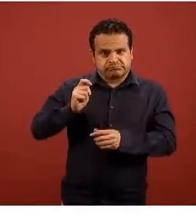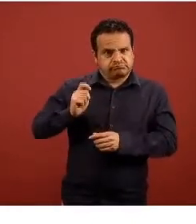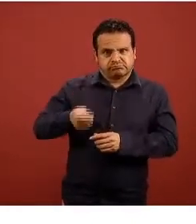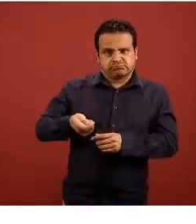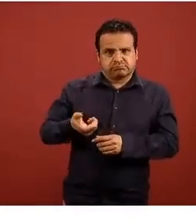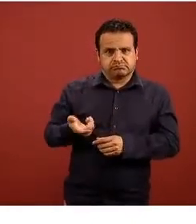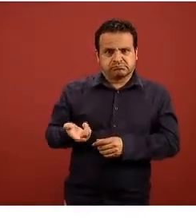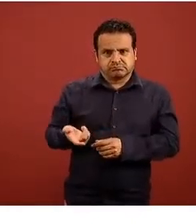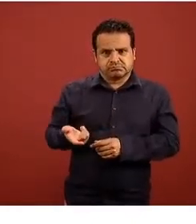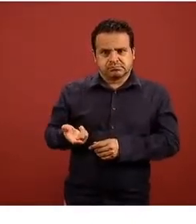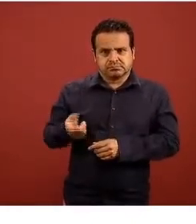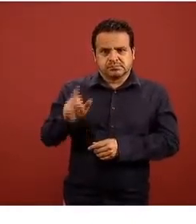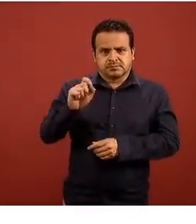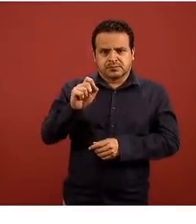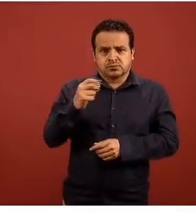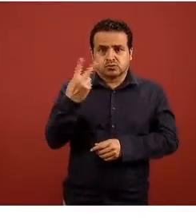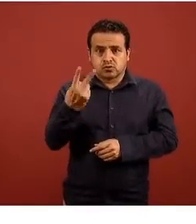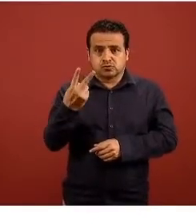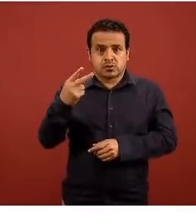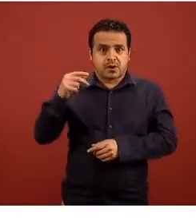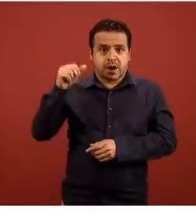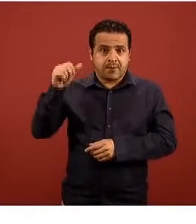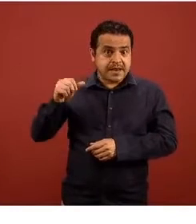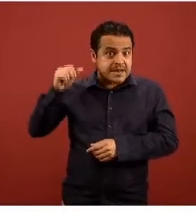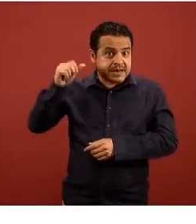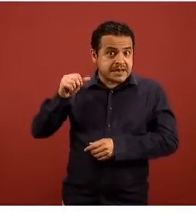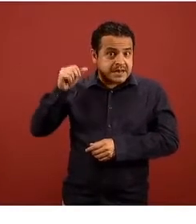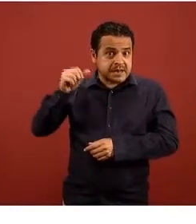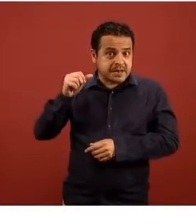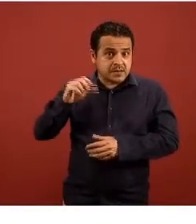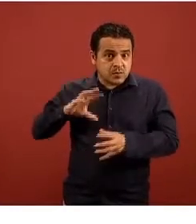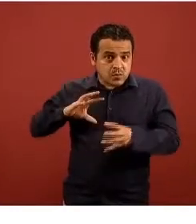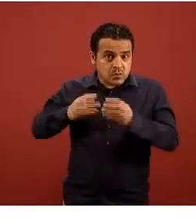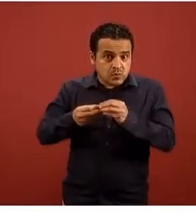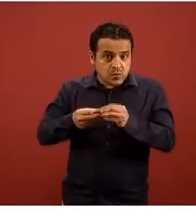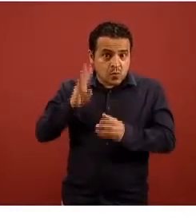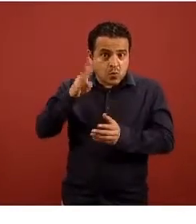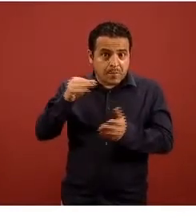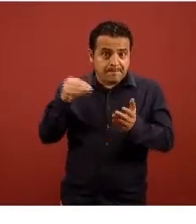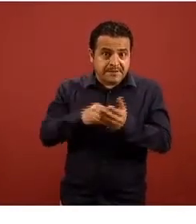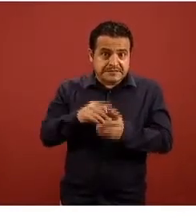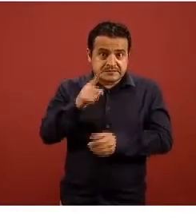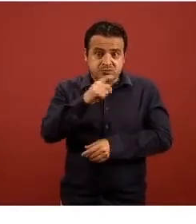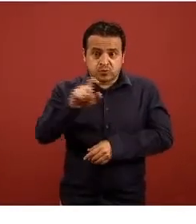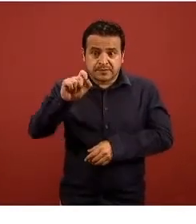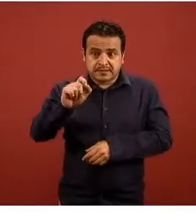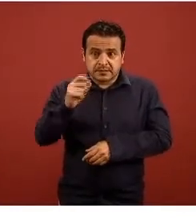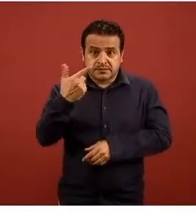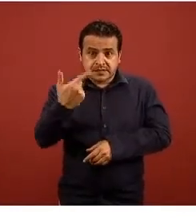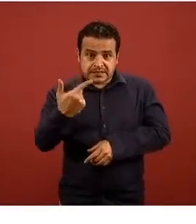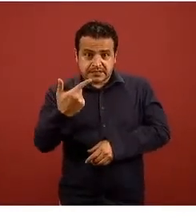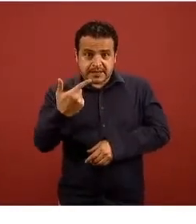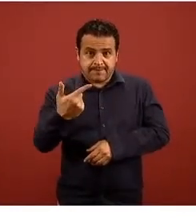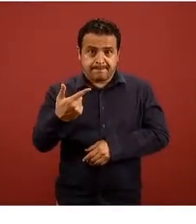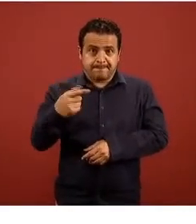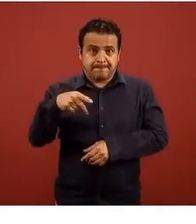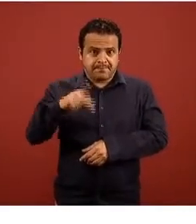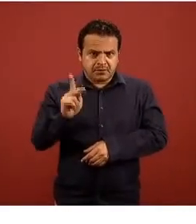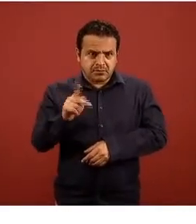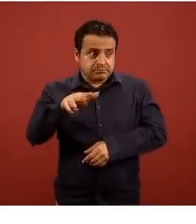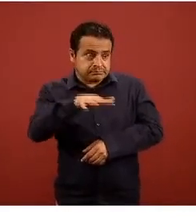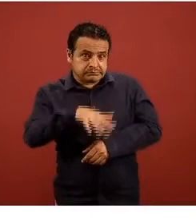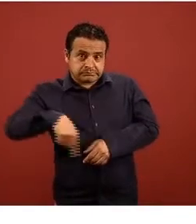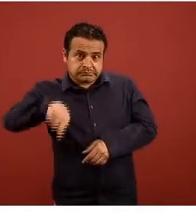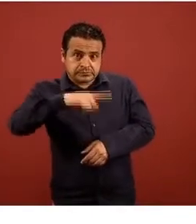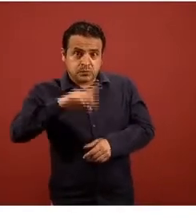día 22 de abril es donde se concentran para fines prácticos los 4 mil 127 pero eso es el número cerca de 4 mil acumulado